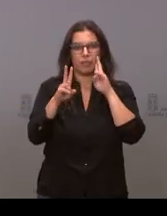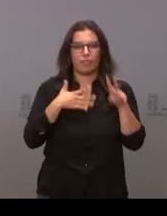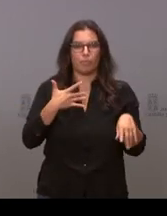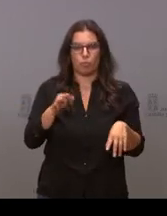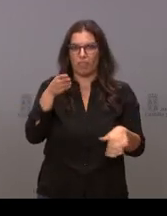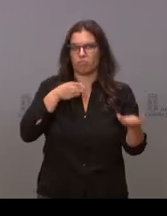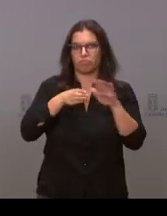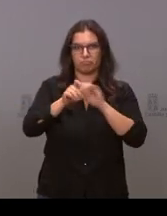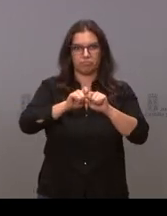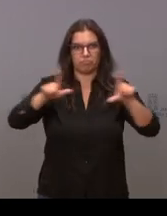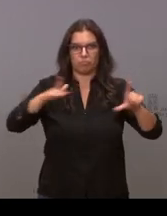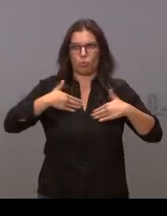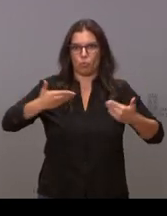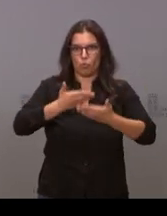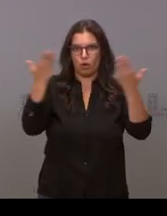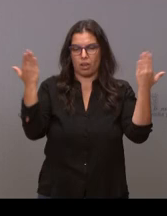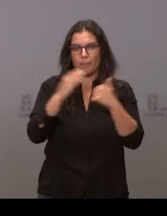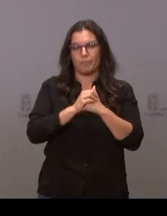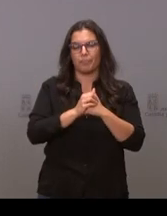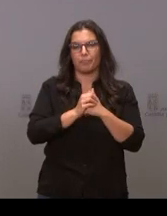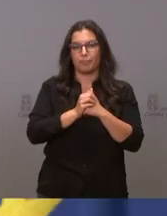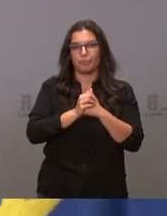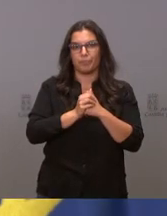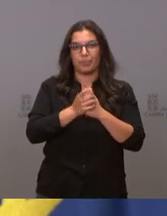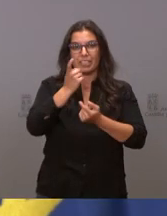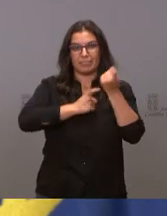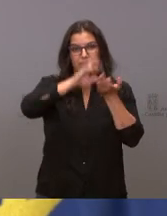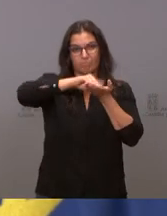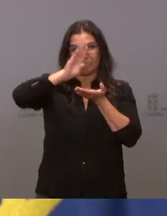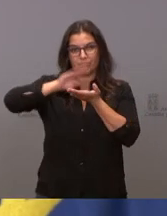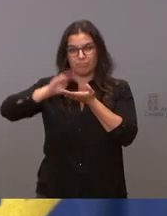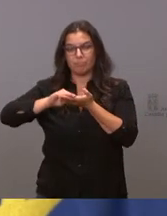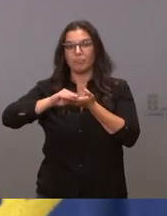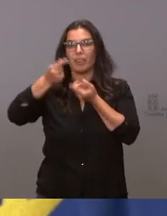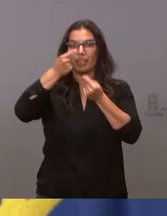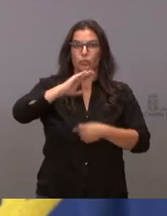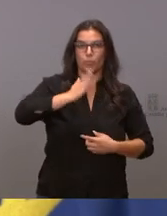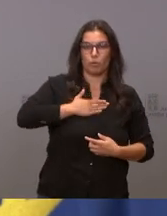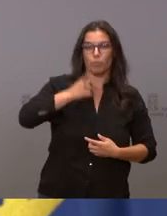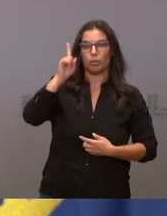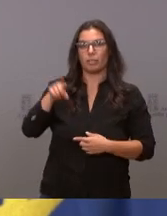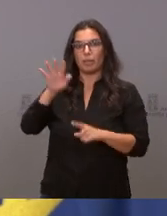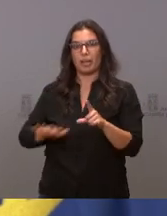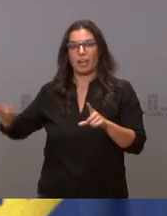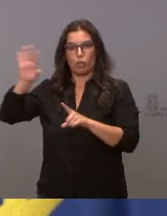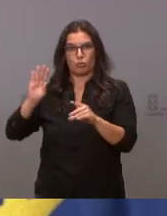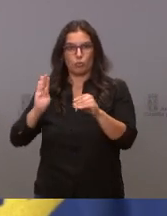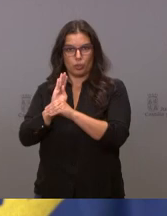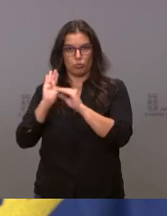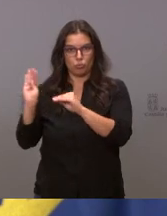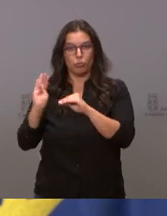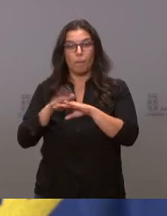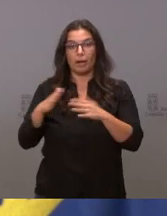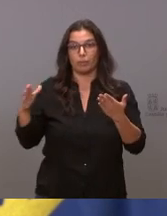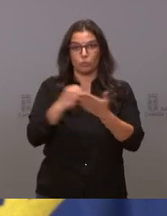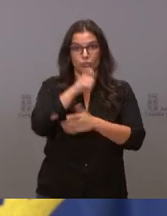accesibles. Un consejo es recopilar los datos nuestros y de la base nacional de subvenciones para que todo